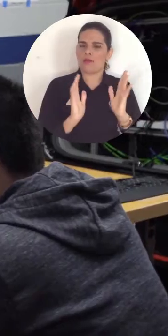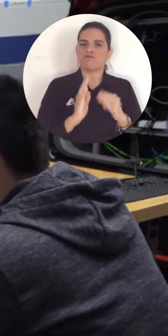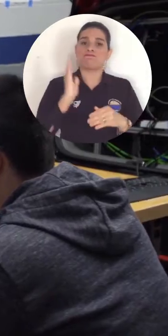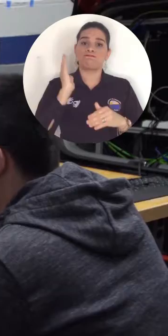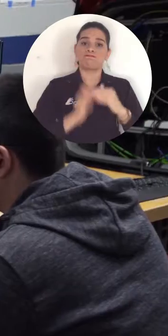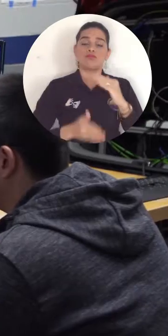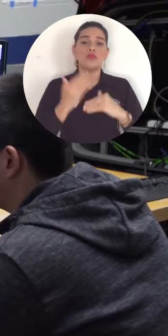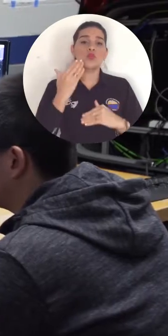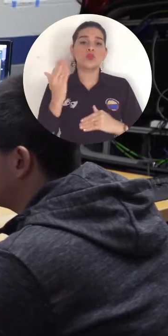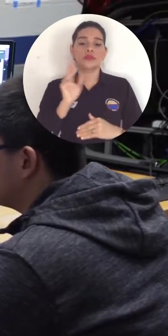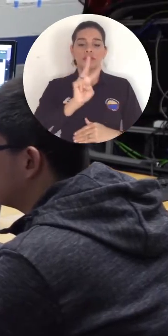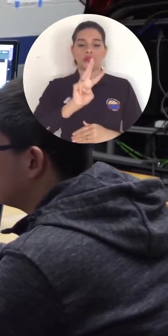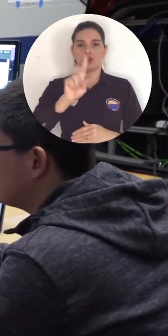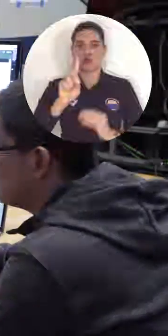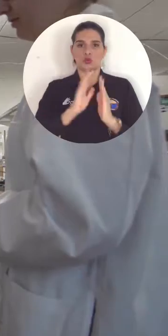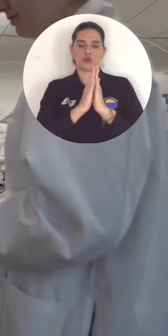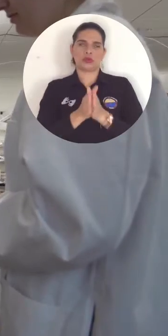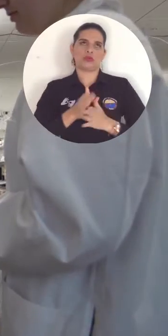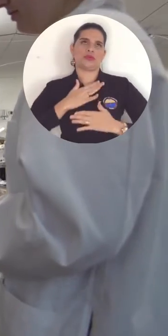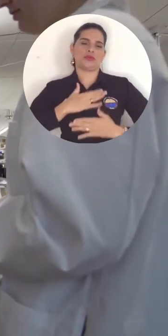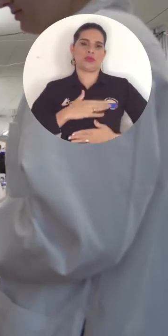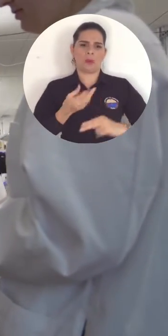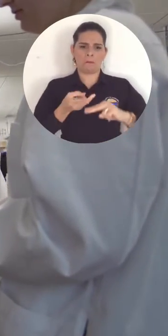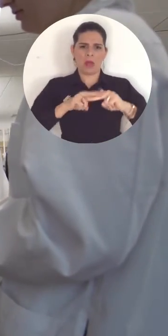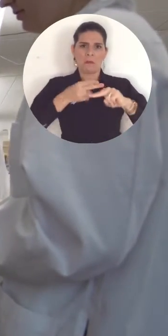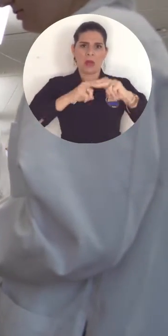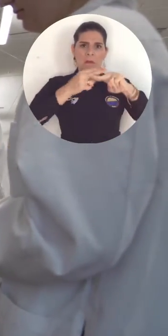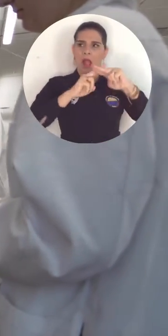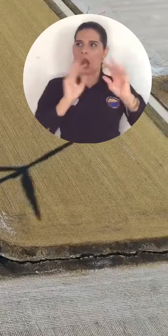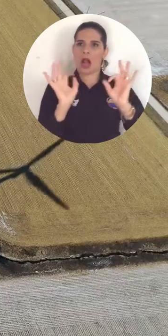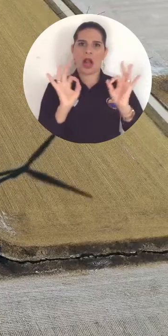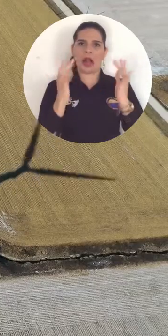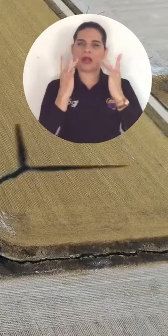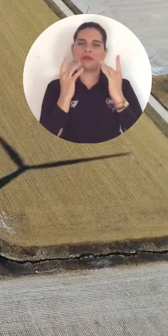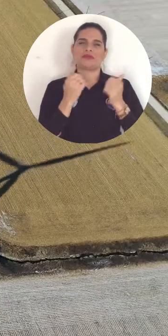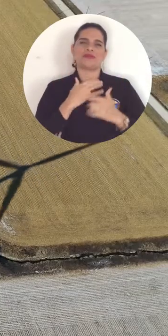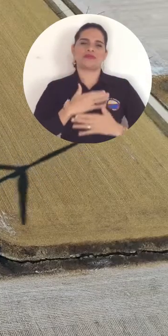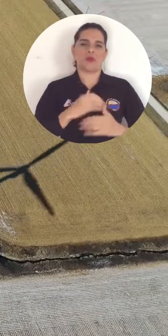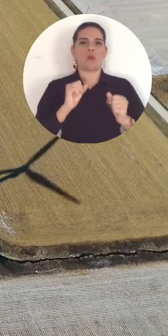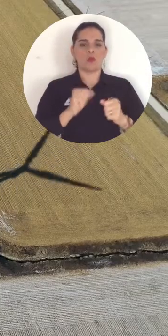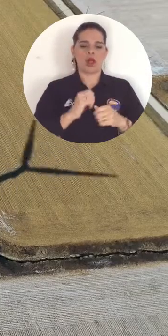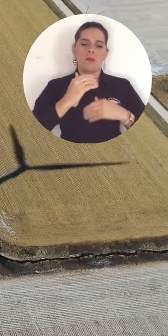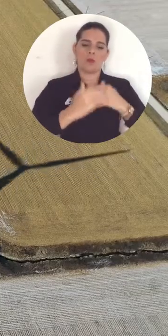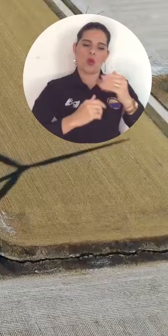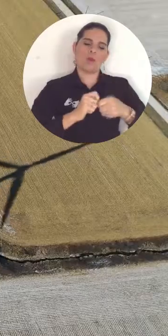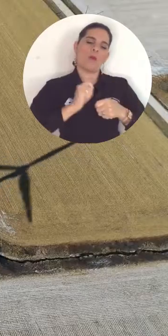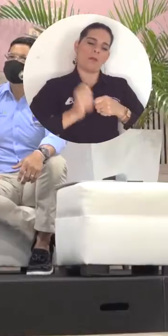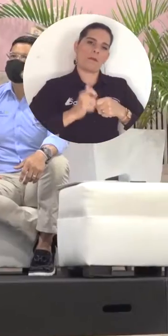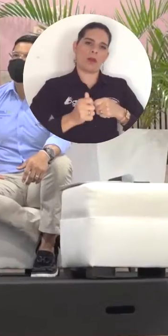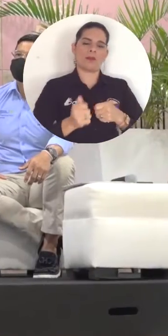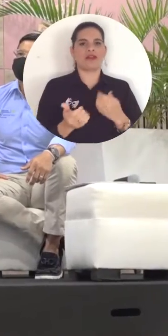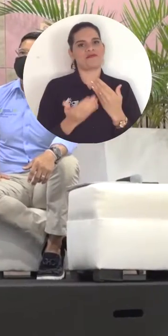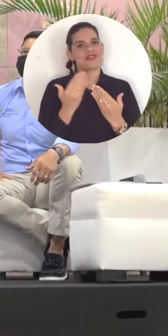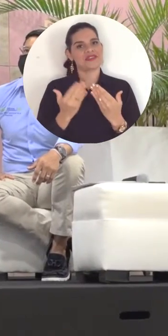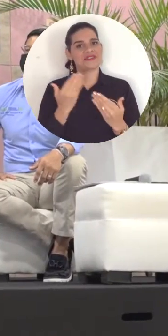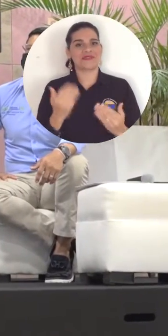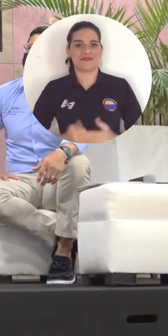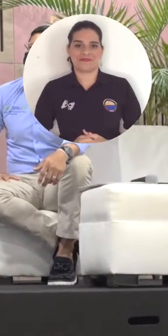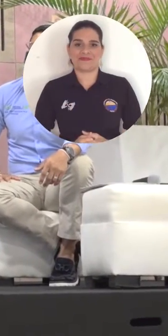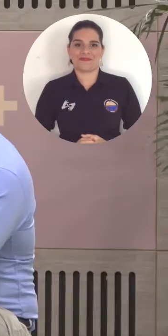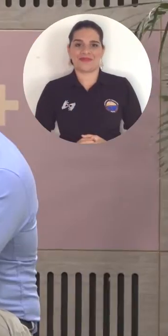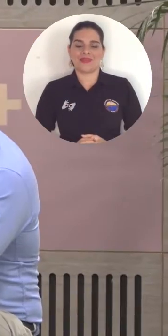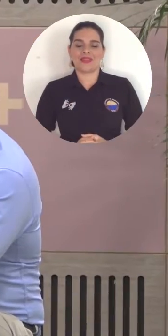porque los problemas del territorio tienen que abordarse inter y transdisciplinarmente y responder ese llamado de pertinencia que da el territorio. El programa